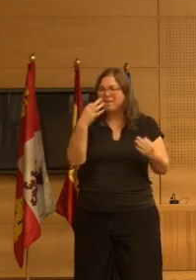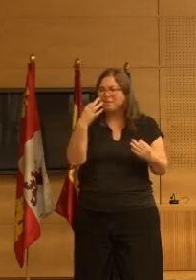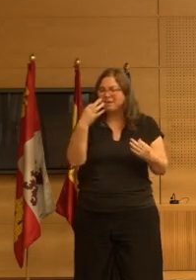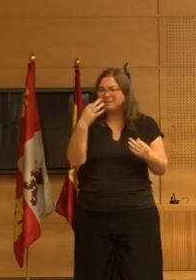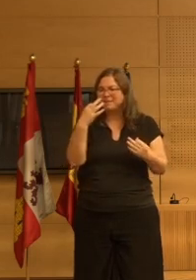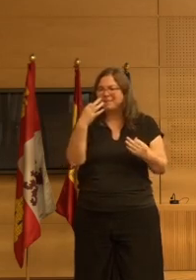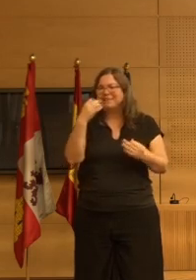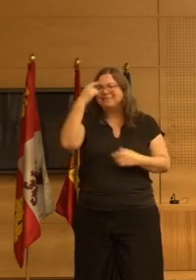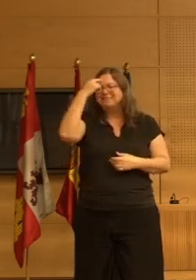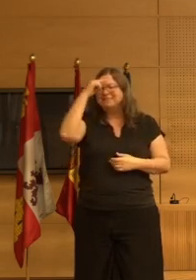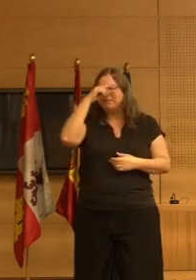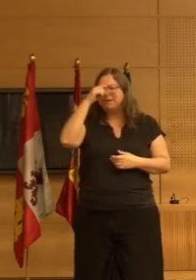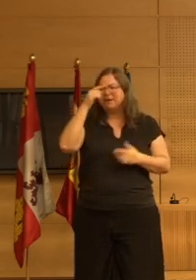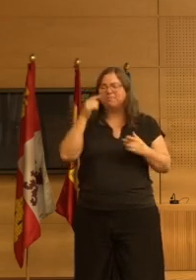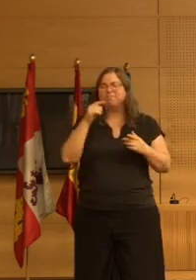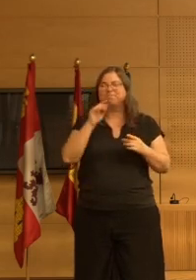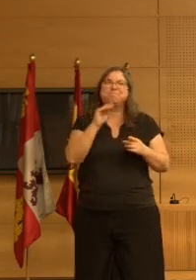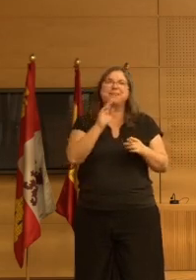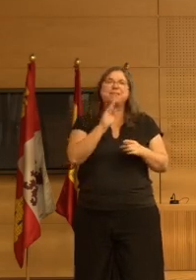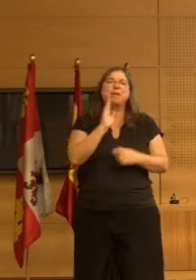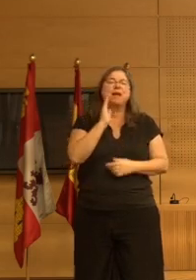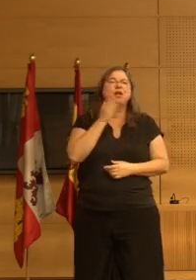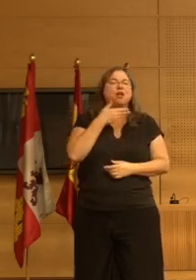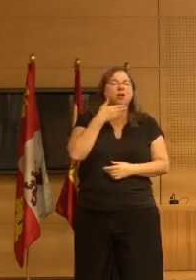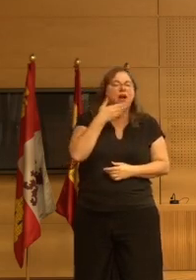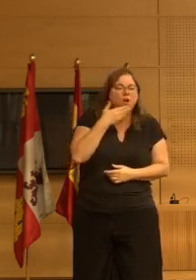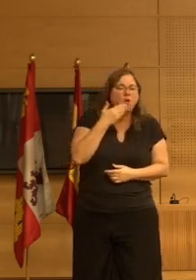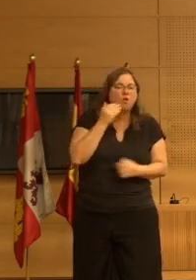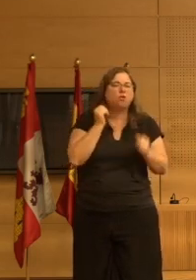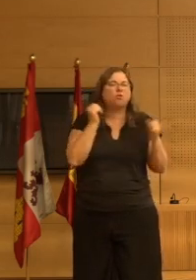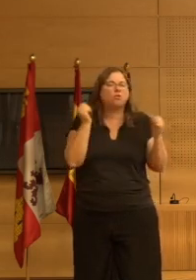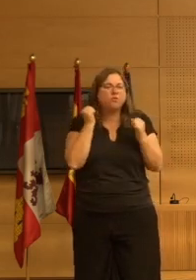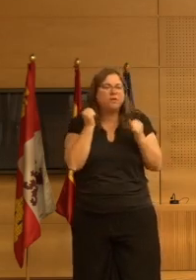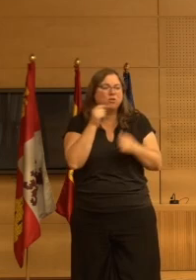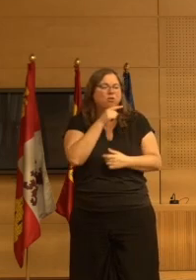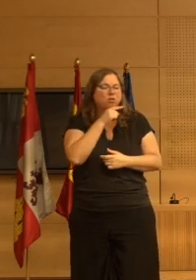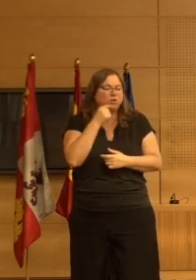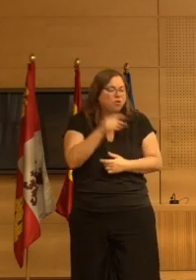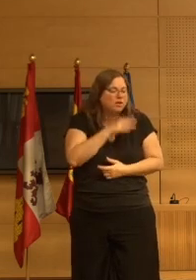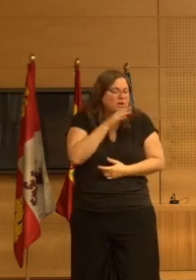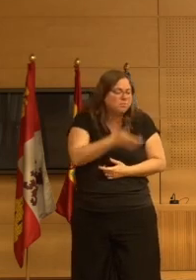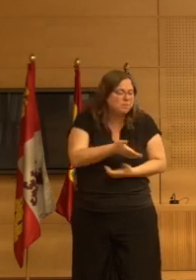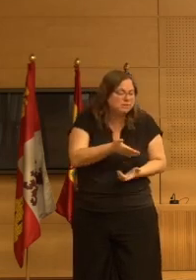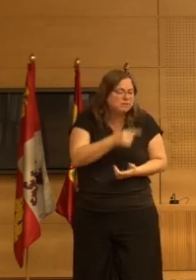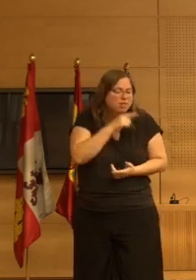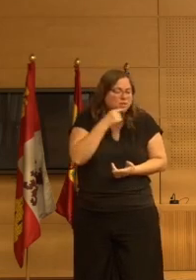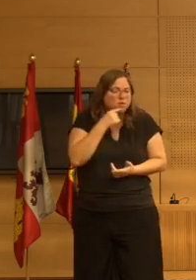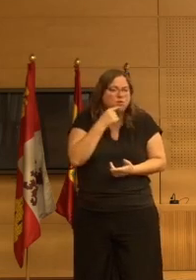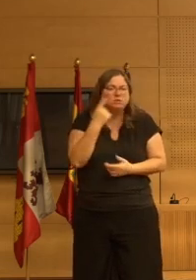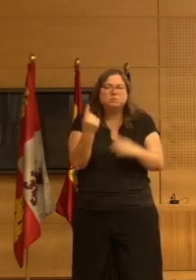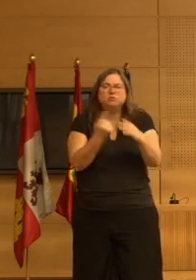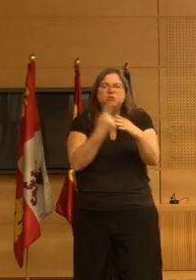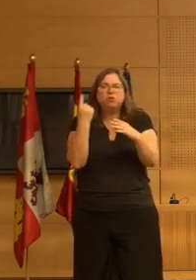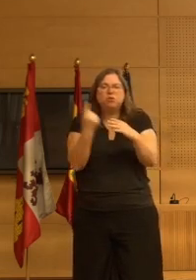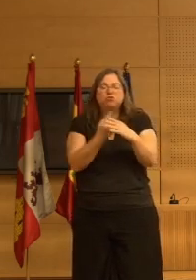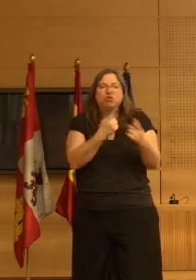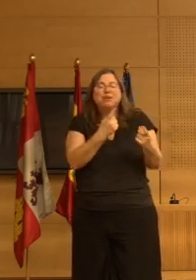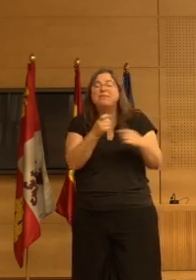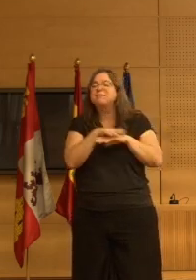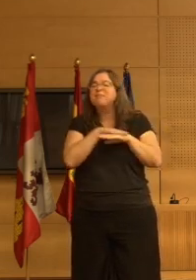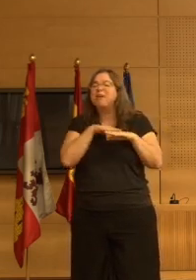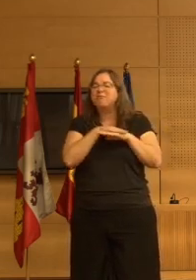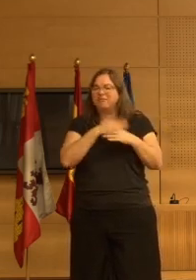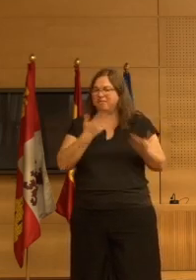frío? ¿tendrá calor? ¿o es que tiene dolor? ¿es que no ve nada? ¿o siente que está solo? o sea necesidades